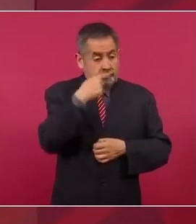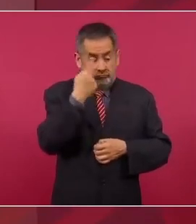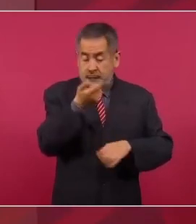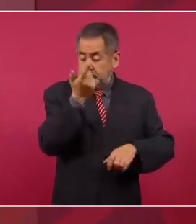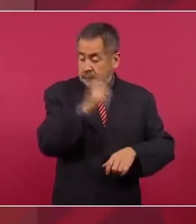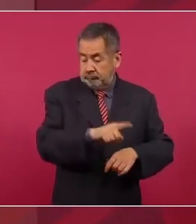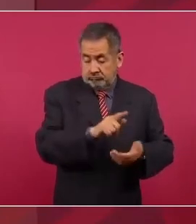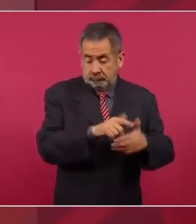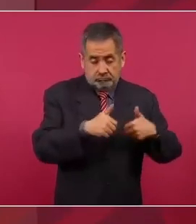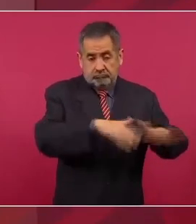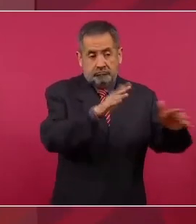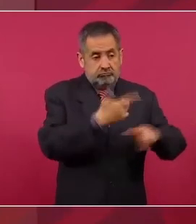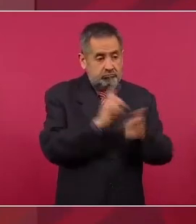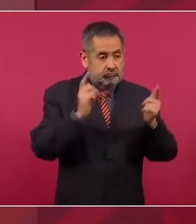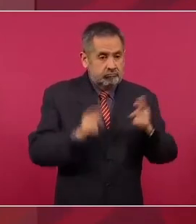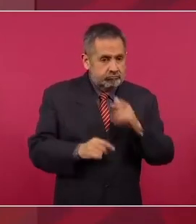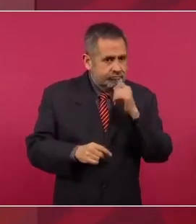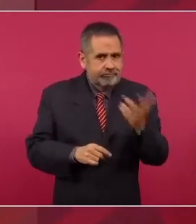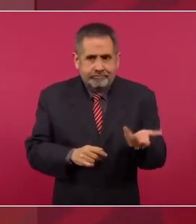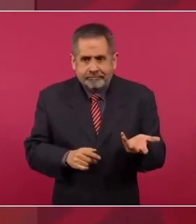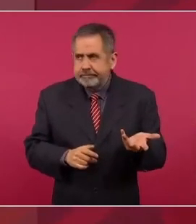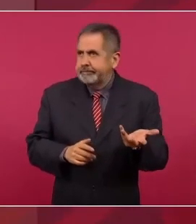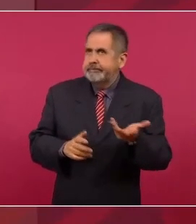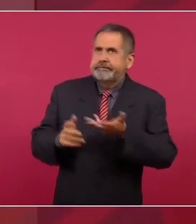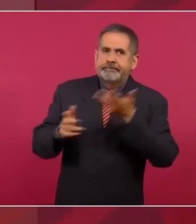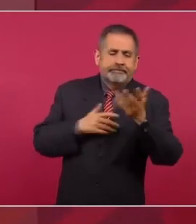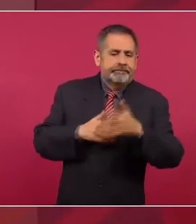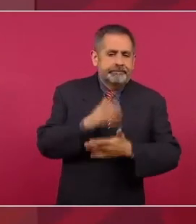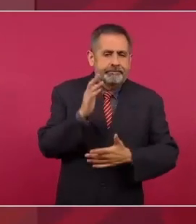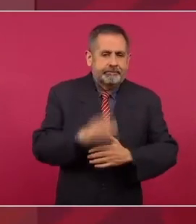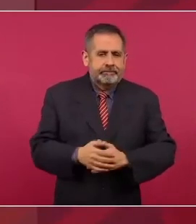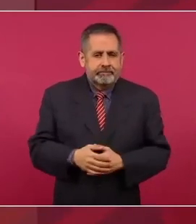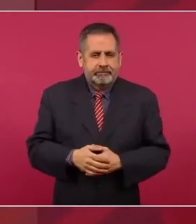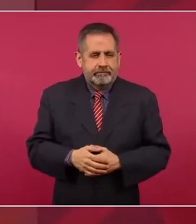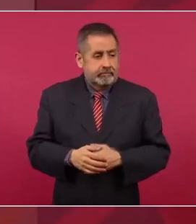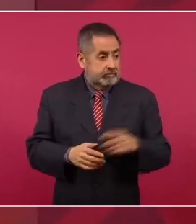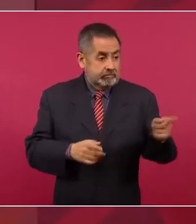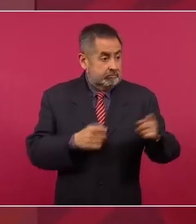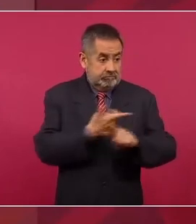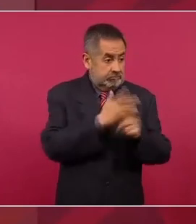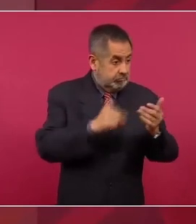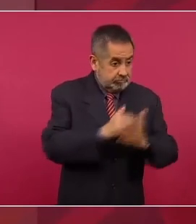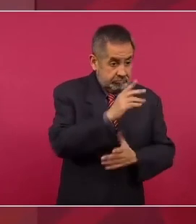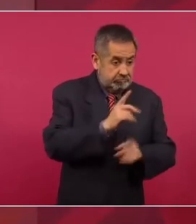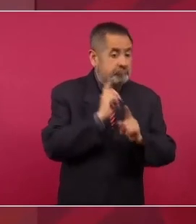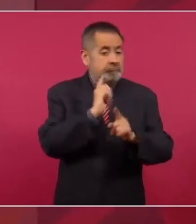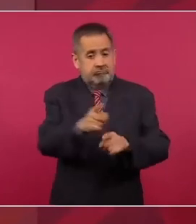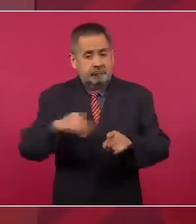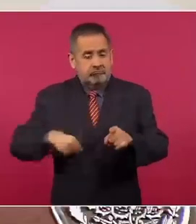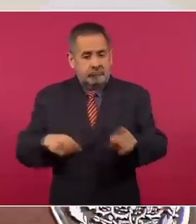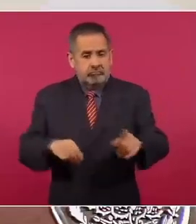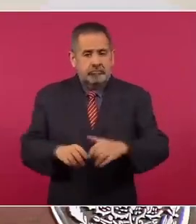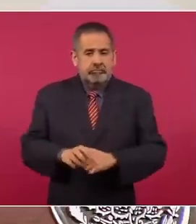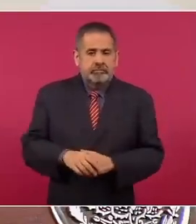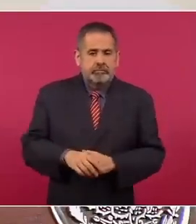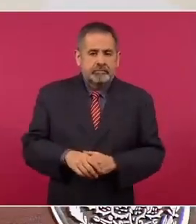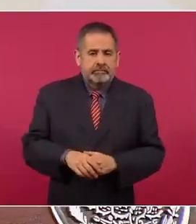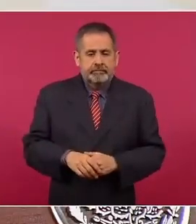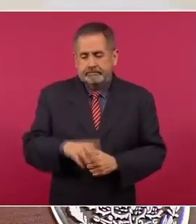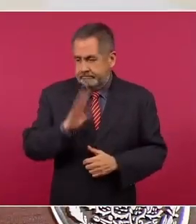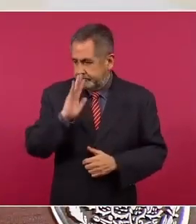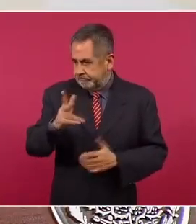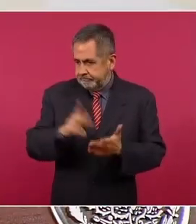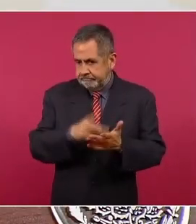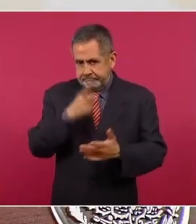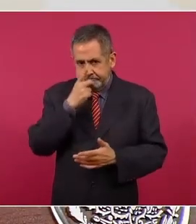atenta a las consecuencias. Ya les tengo dicho